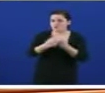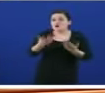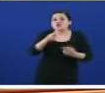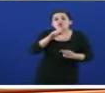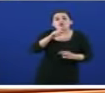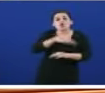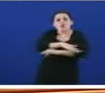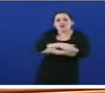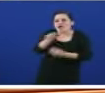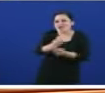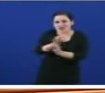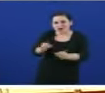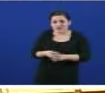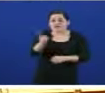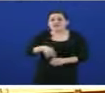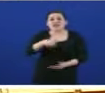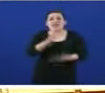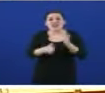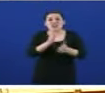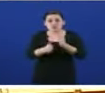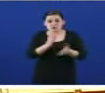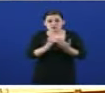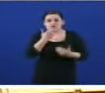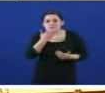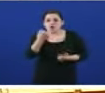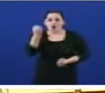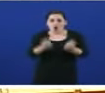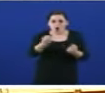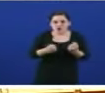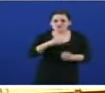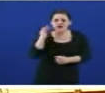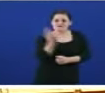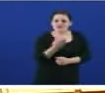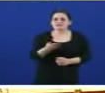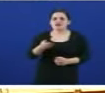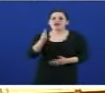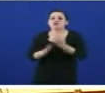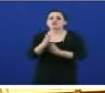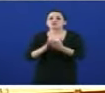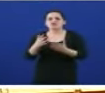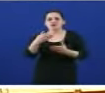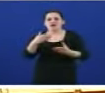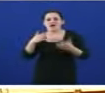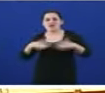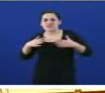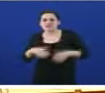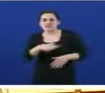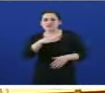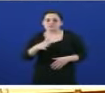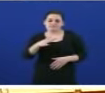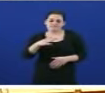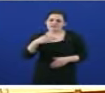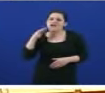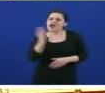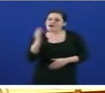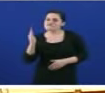desemprego incrementouse sobre todo na industria, especialmente na automoción, no textil e tamén no sector naval. Que